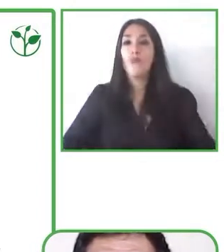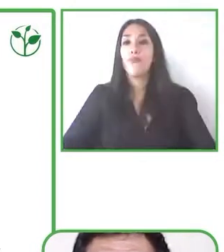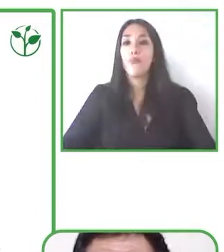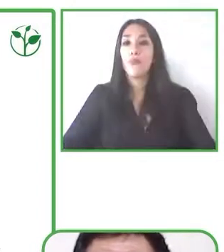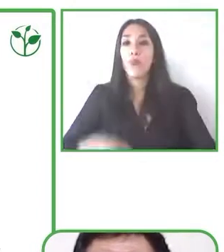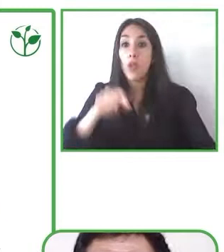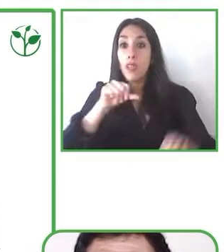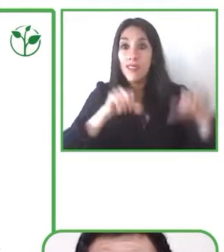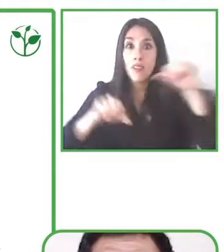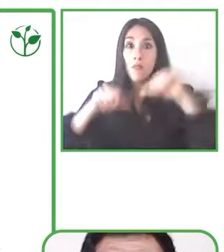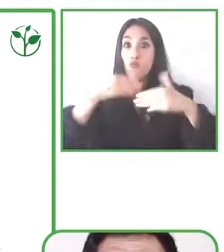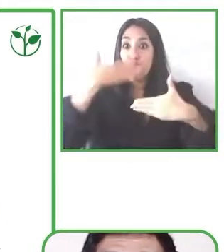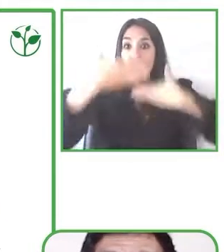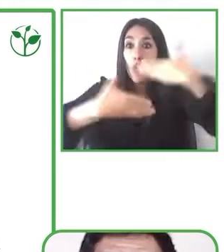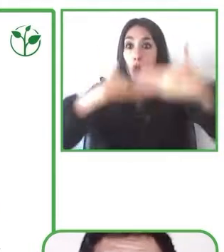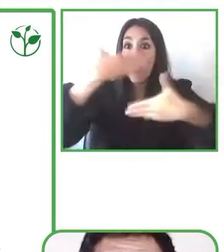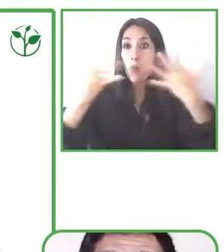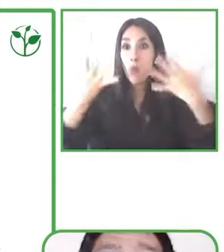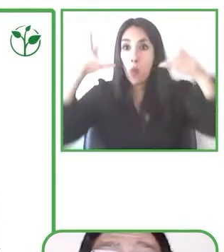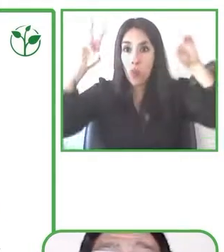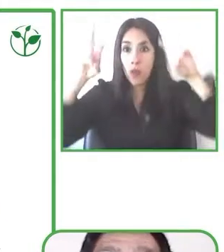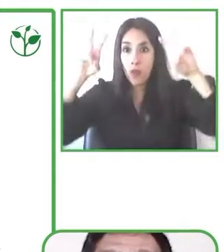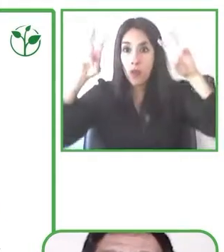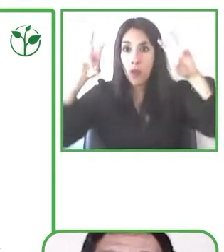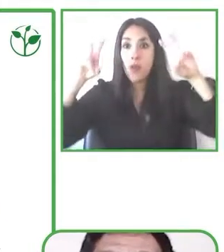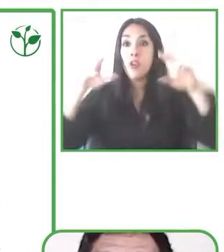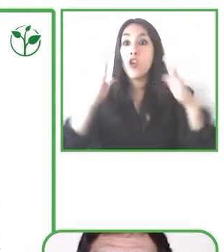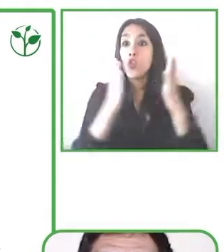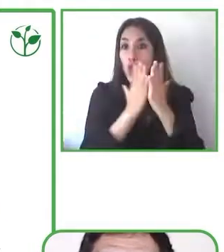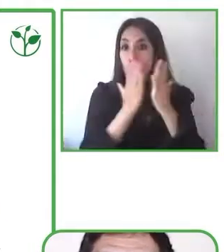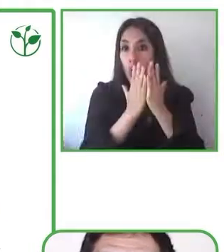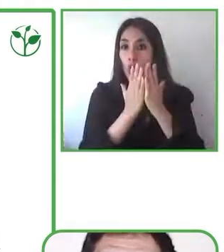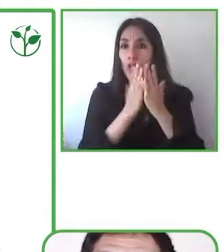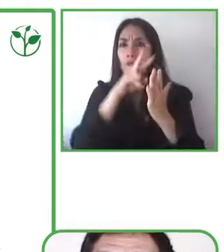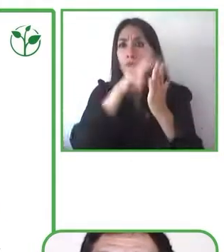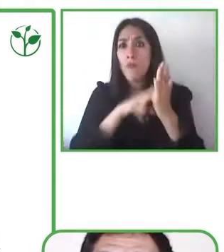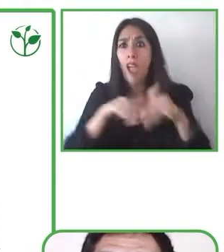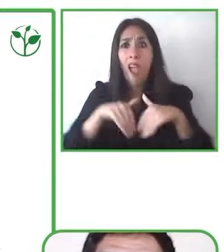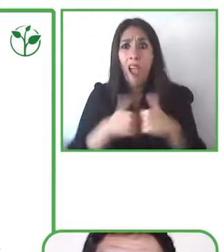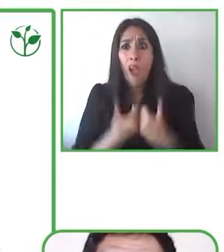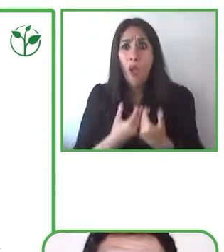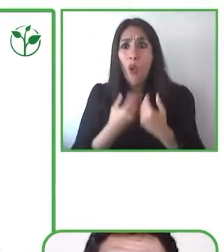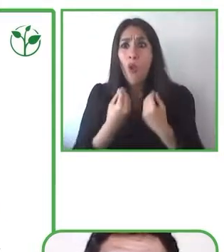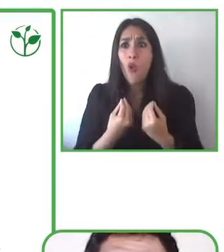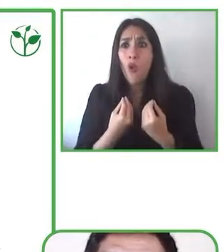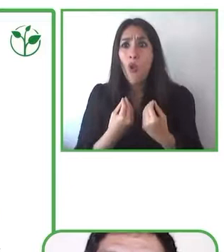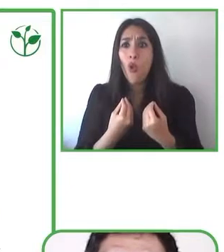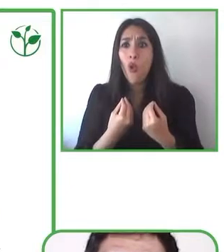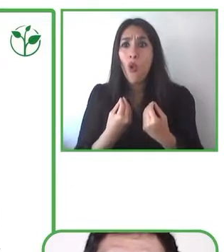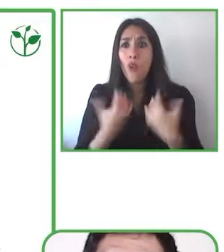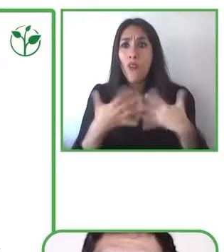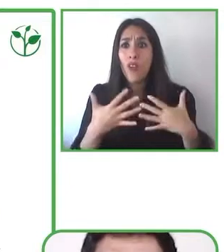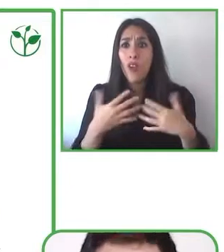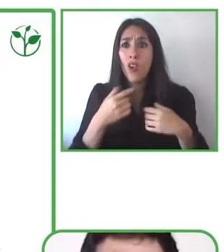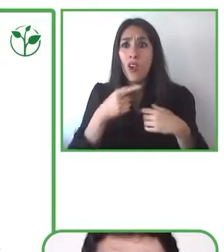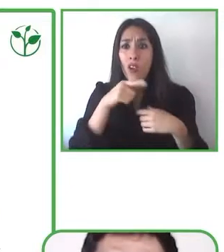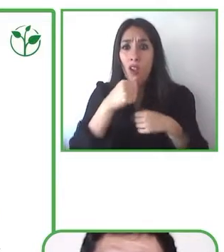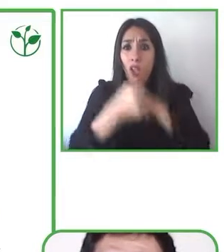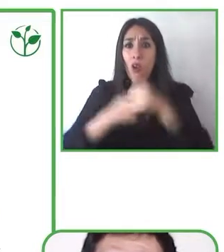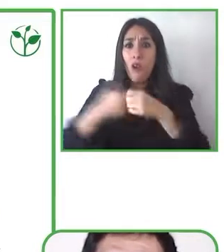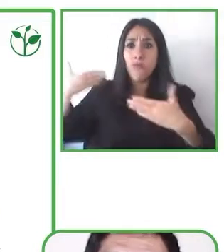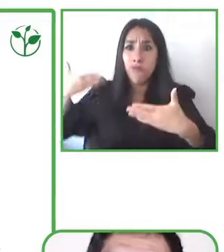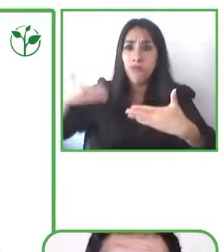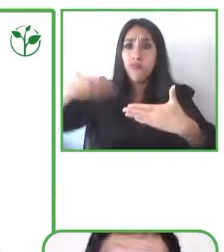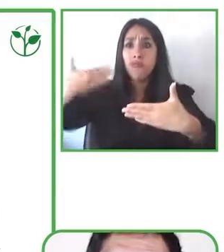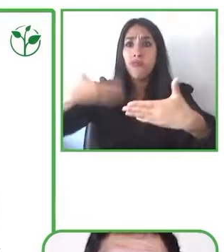lectura, y resulta que a más de 30 años de aquellos trabajos iniciales, pues se cae en cuenta que realmente no es